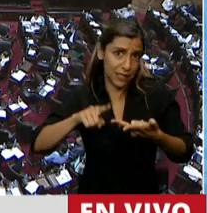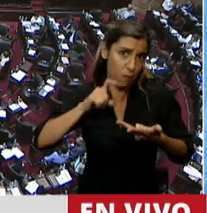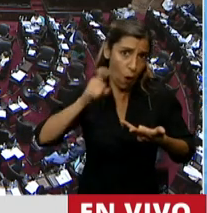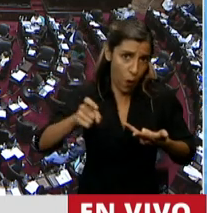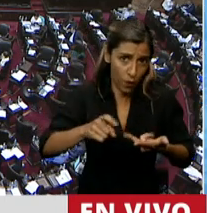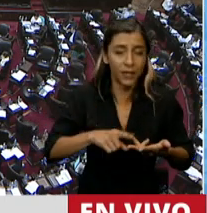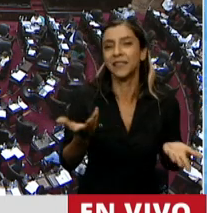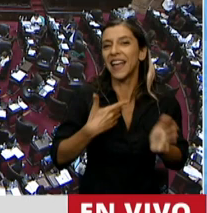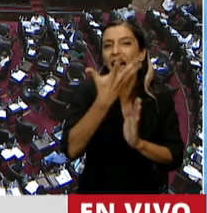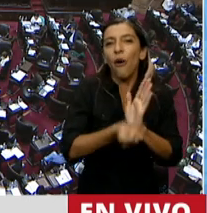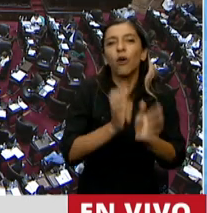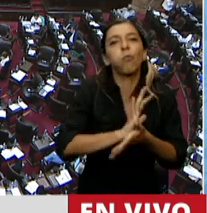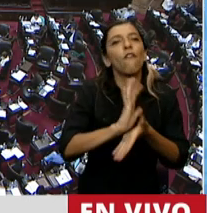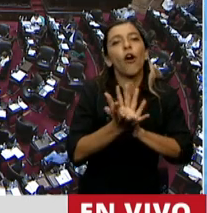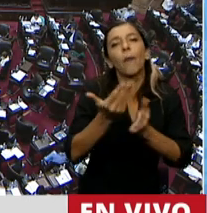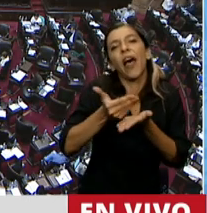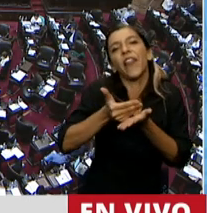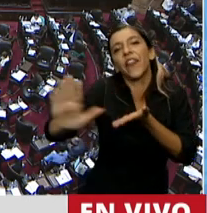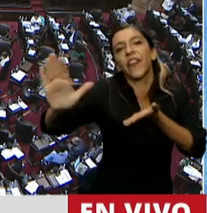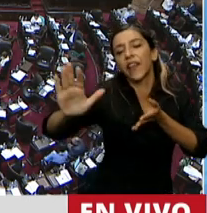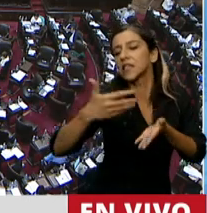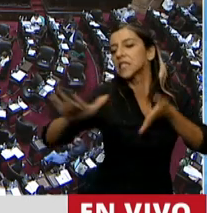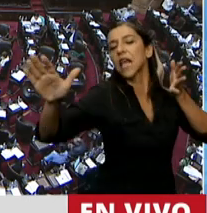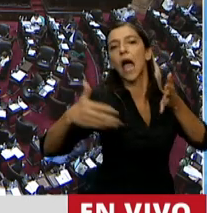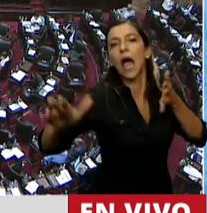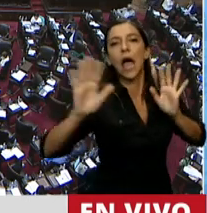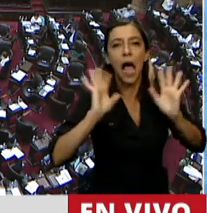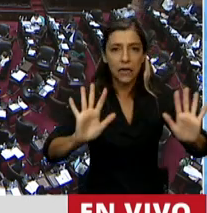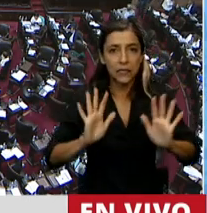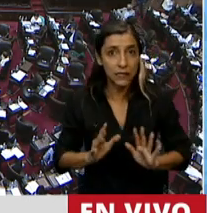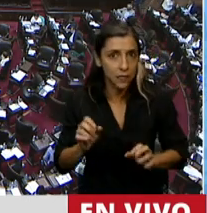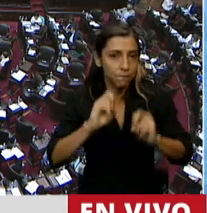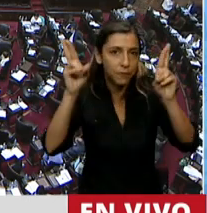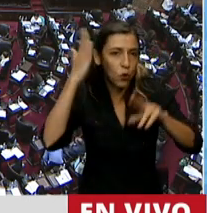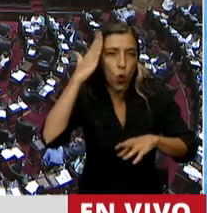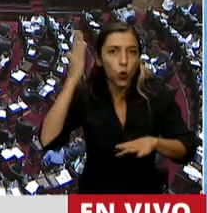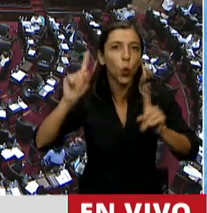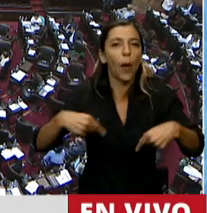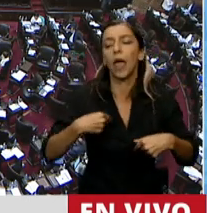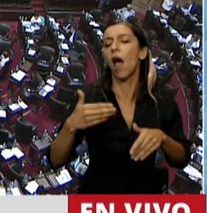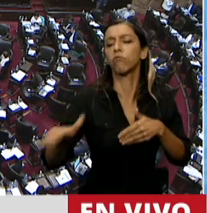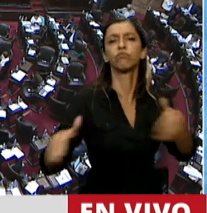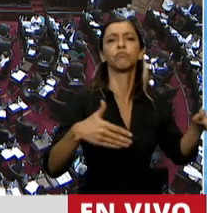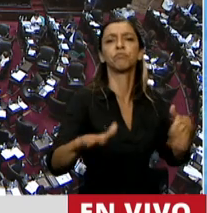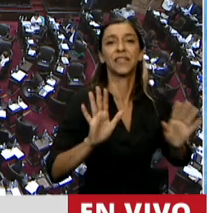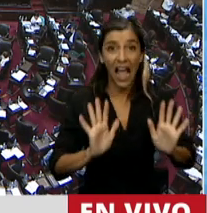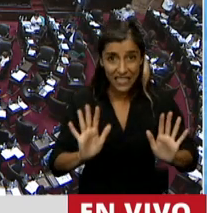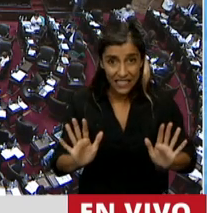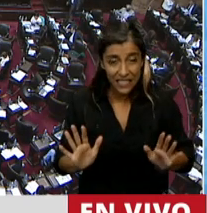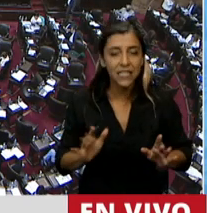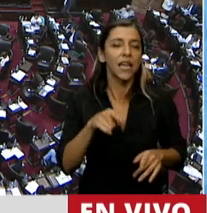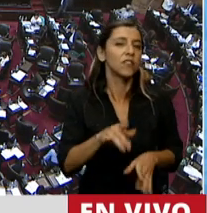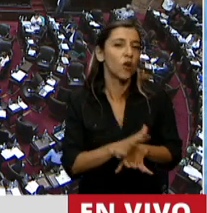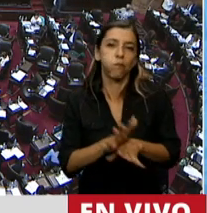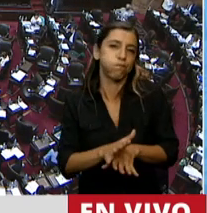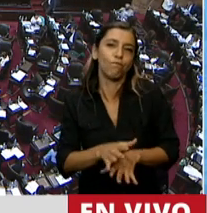descartar. La ominosa cultura del descarte, el peor de los abusos y exclusiones. La más repudiable lesión a la